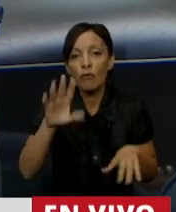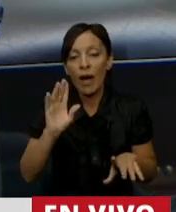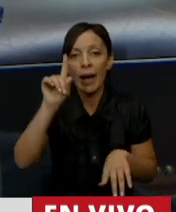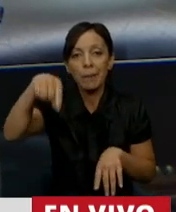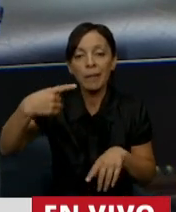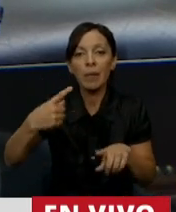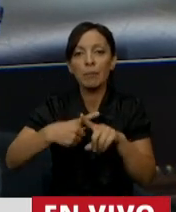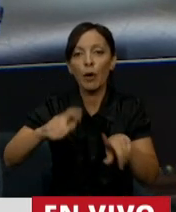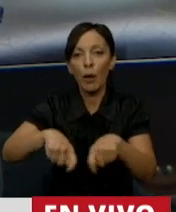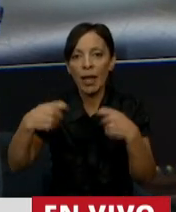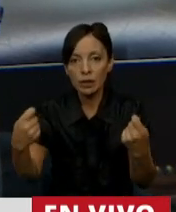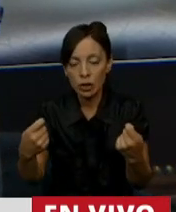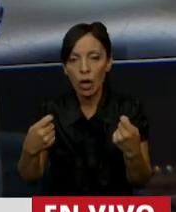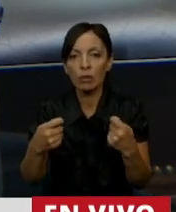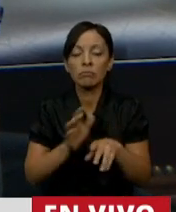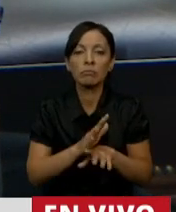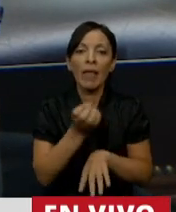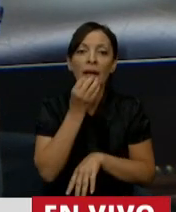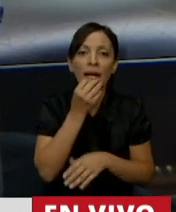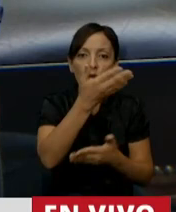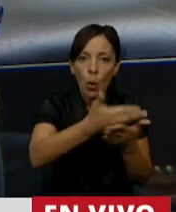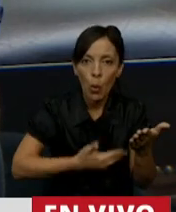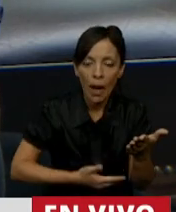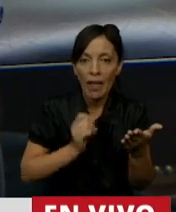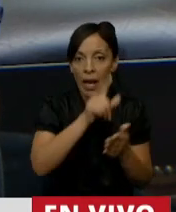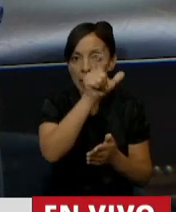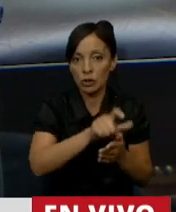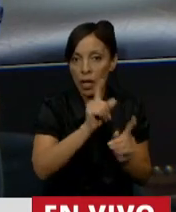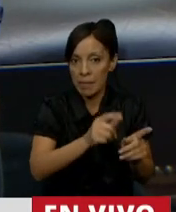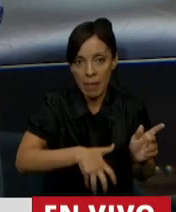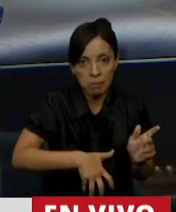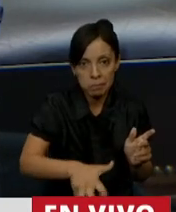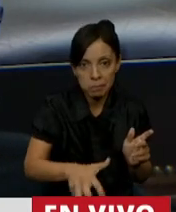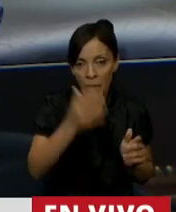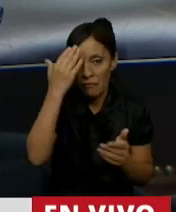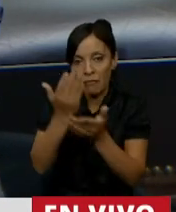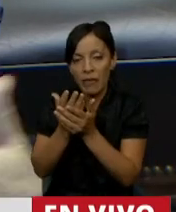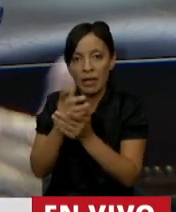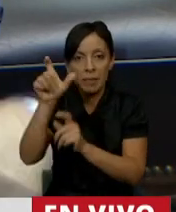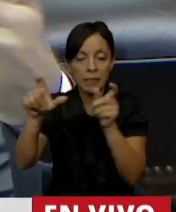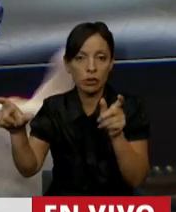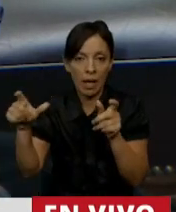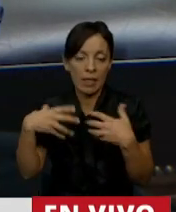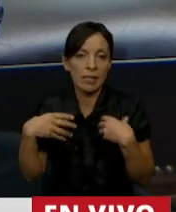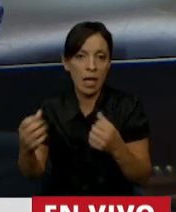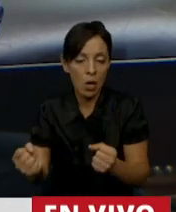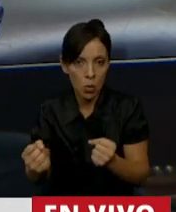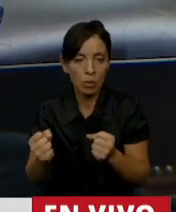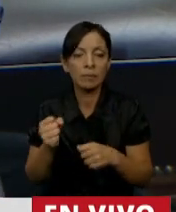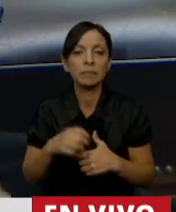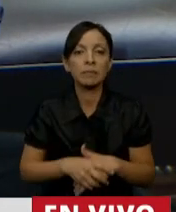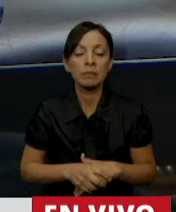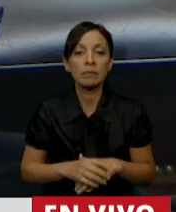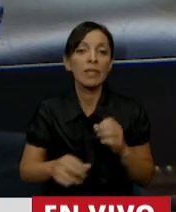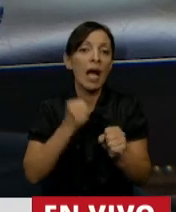violación, con el requerimiento y la declaración jurada pertinente de la persona gestante ante el personal de salud interviniente, está prolongando el...